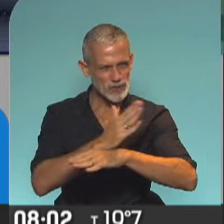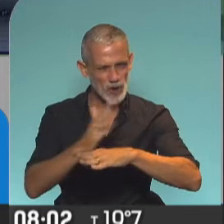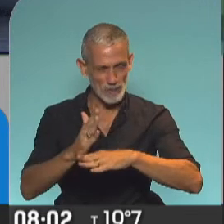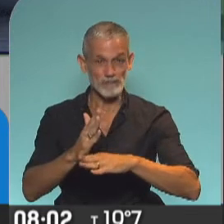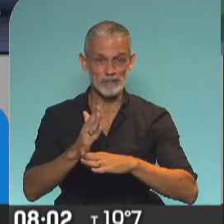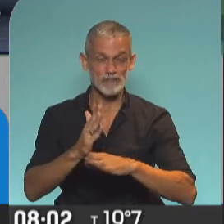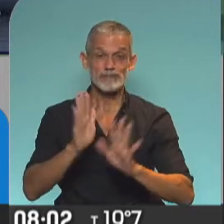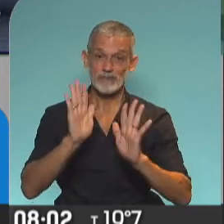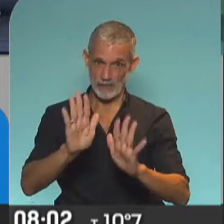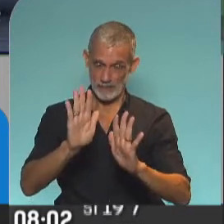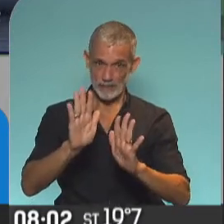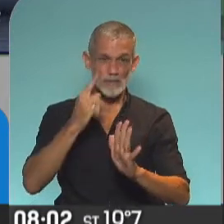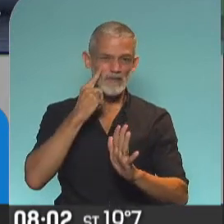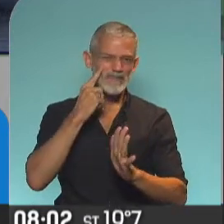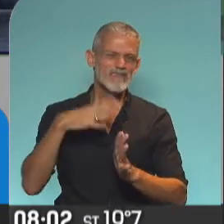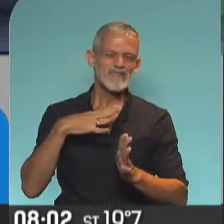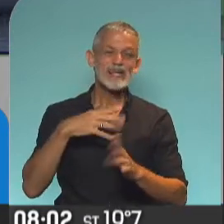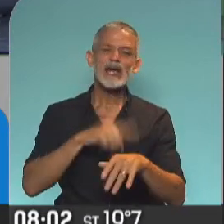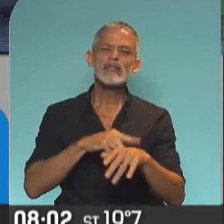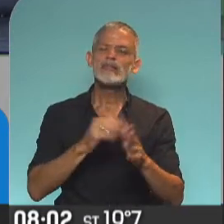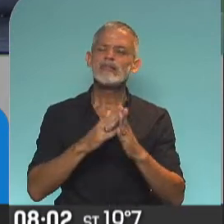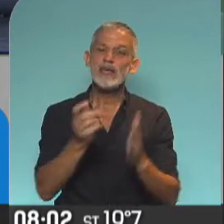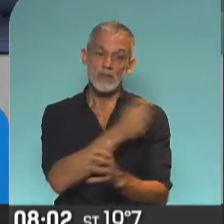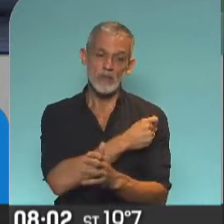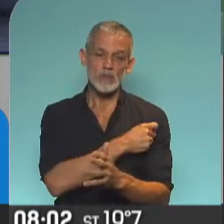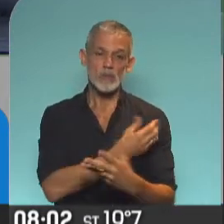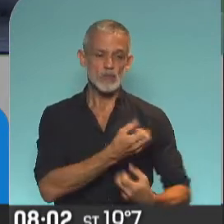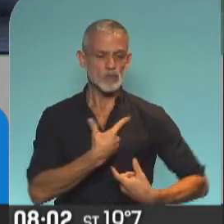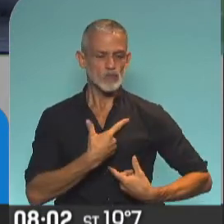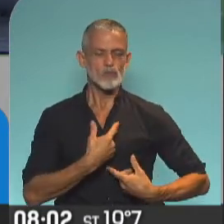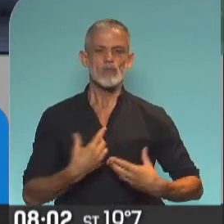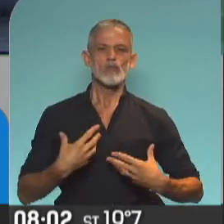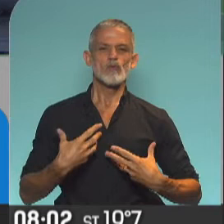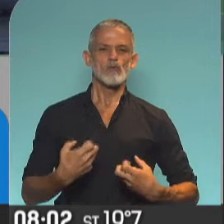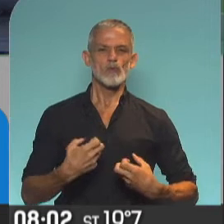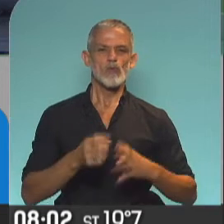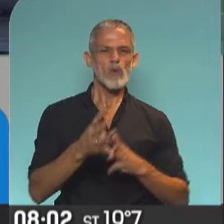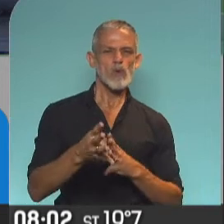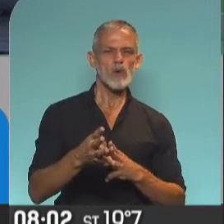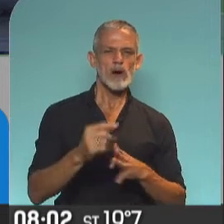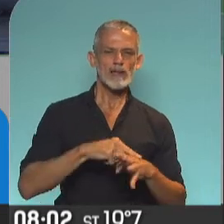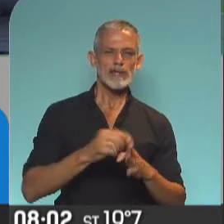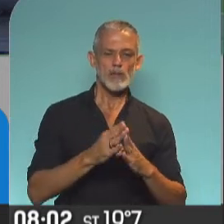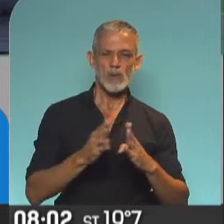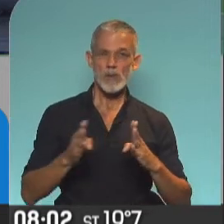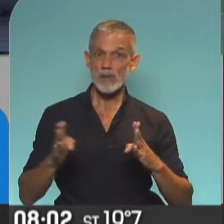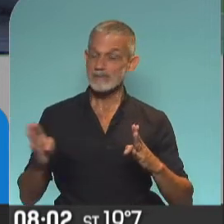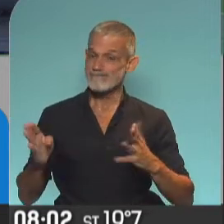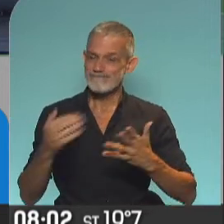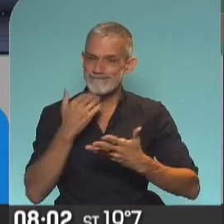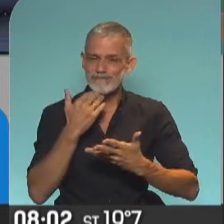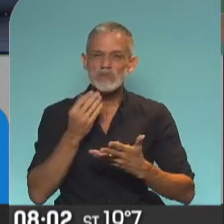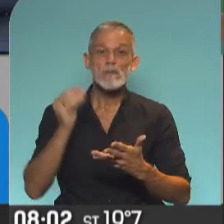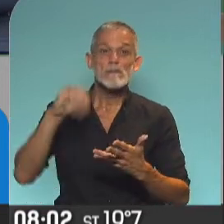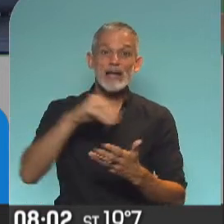cierto es que tenemos que todavía evaluar cuánto tiempo va a durar la inmunidad. Entonces, vamos a saber con el correr del tiempo si es necesario